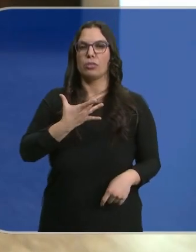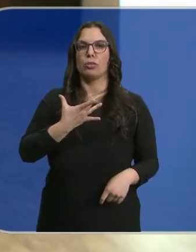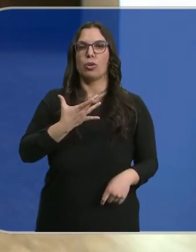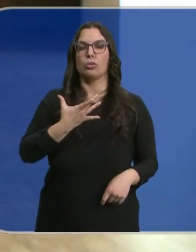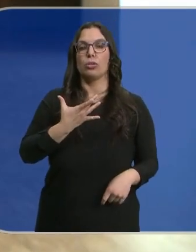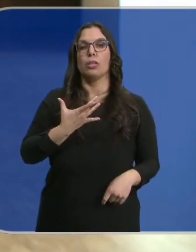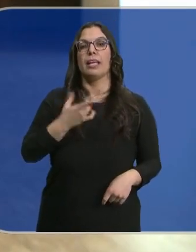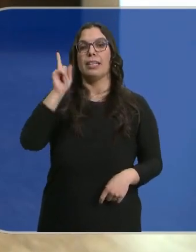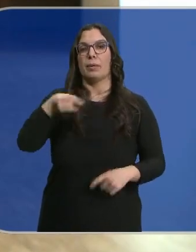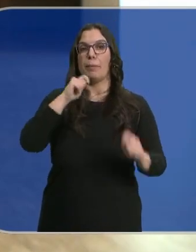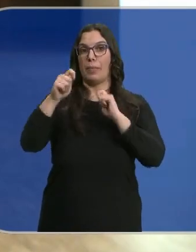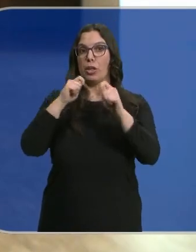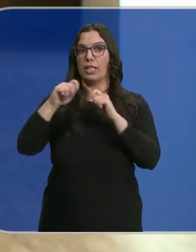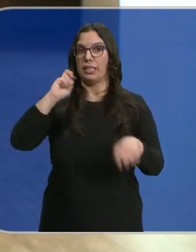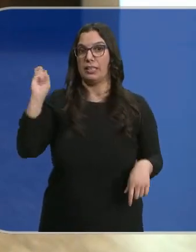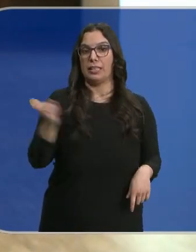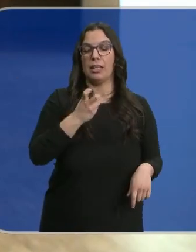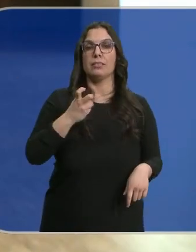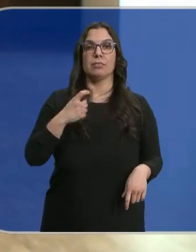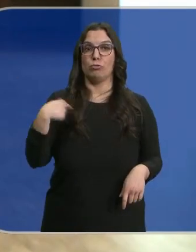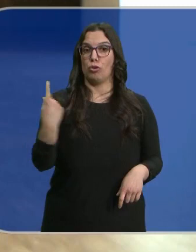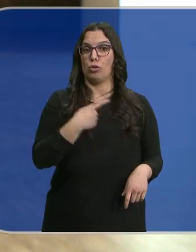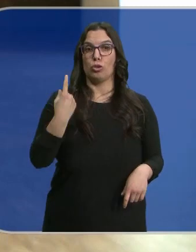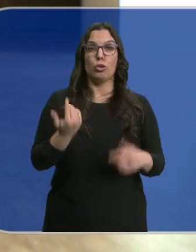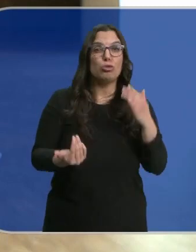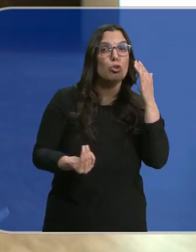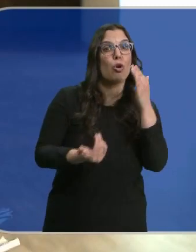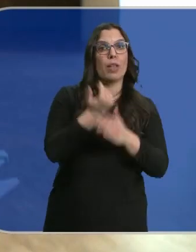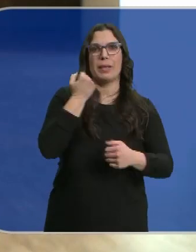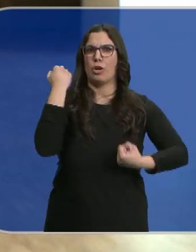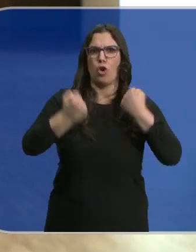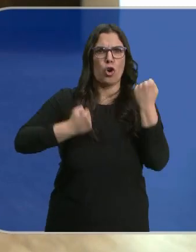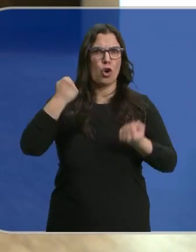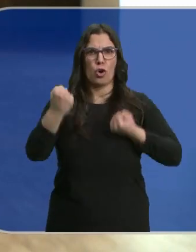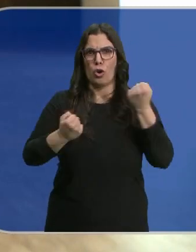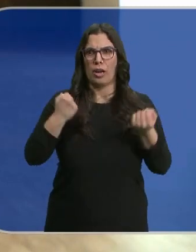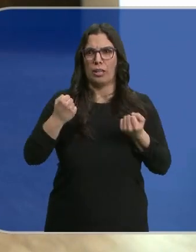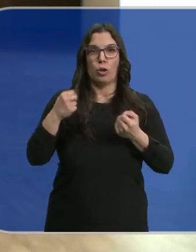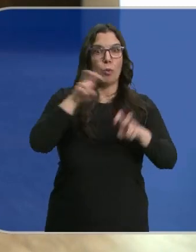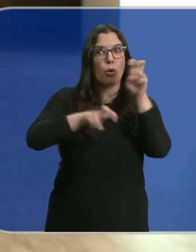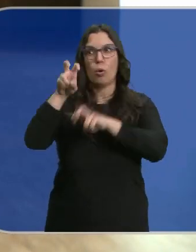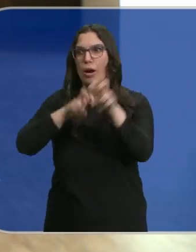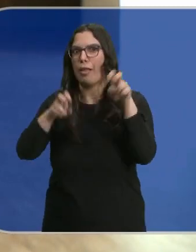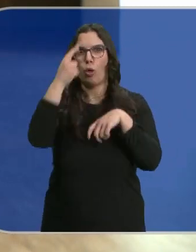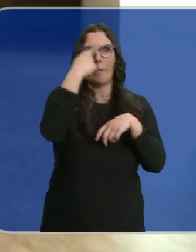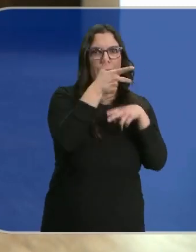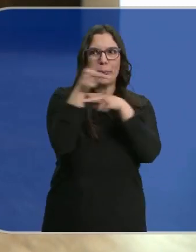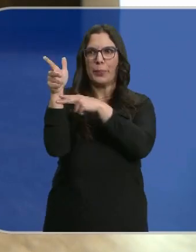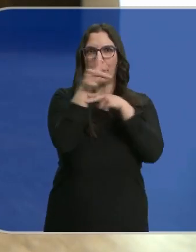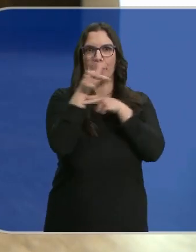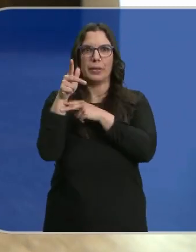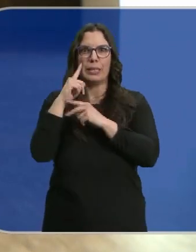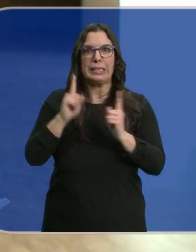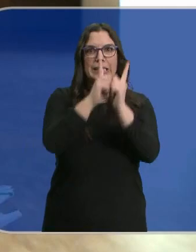y una decena de periodistas que nos hemos pasado literalmente toda la mañana corriendo por este pasillo buscando la imagen, buscando